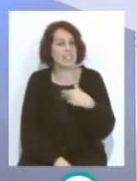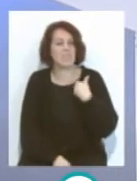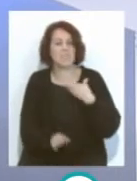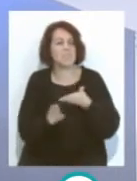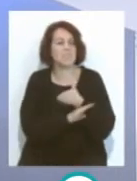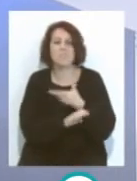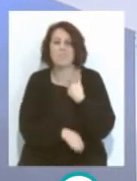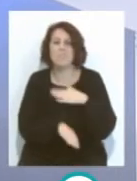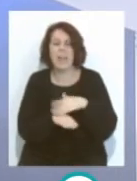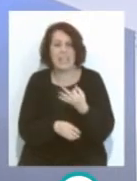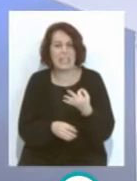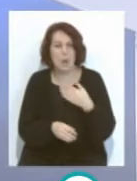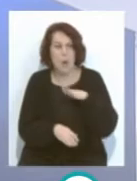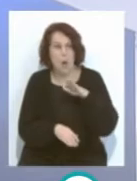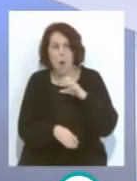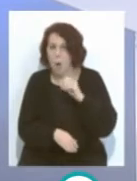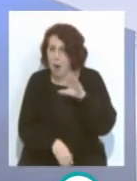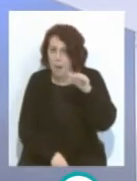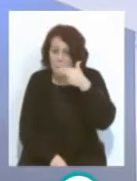Ocampo?